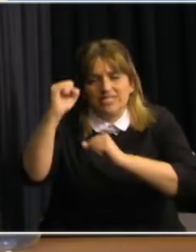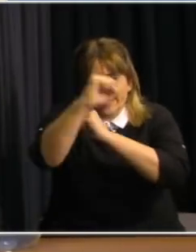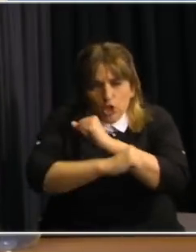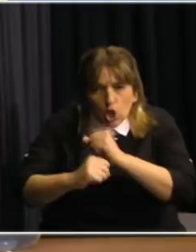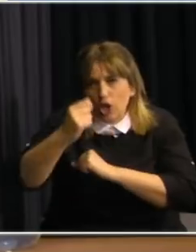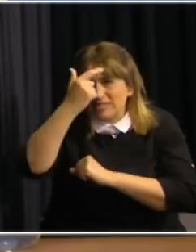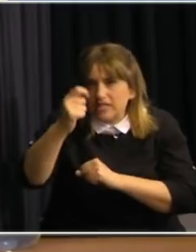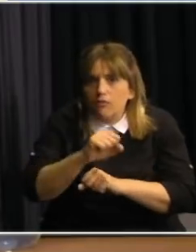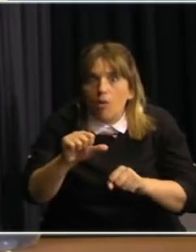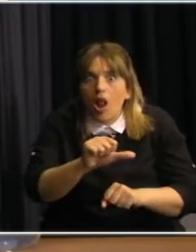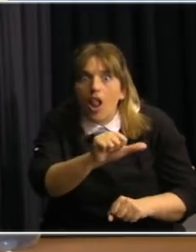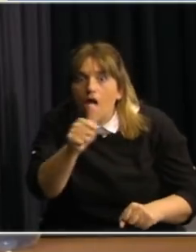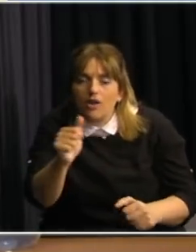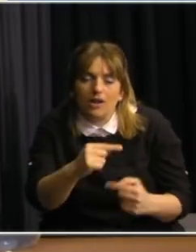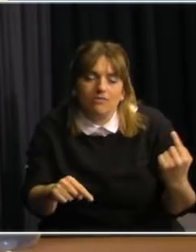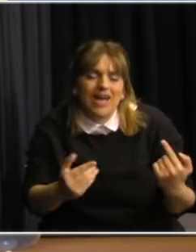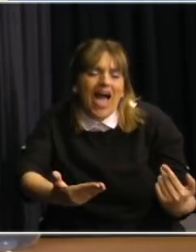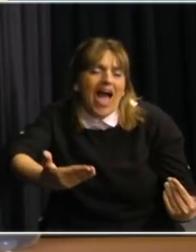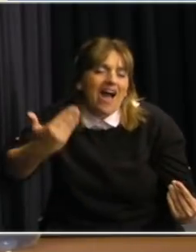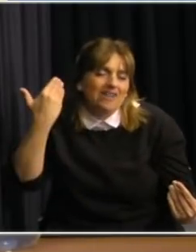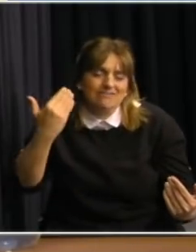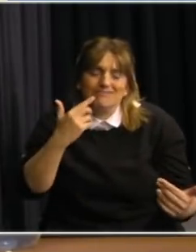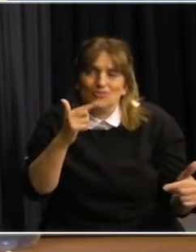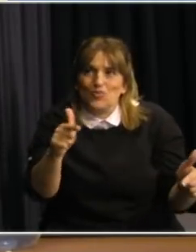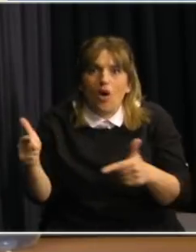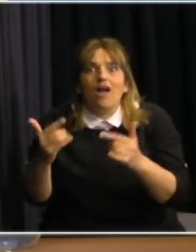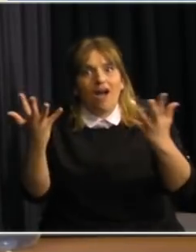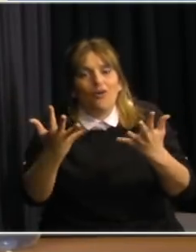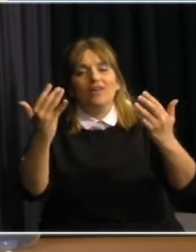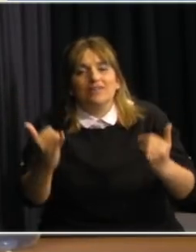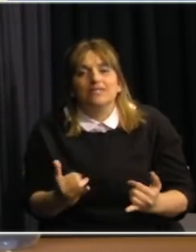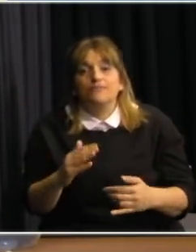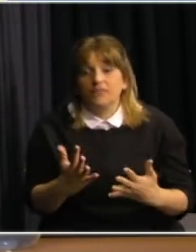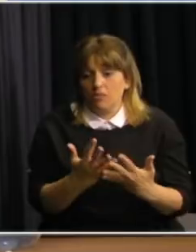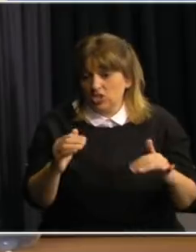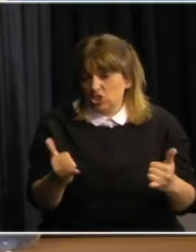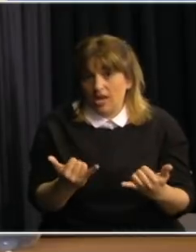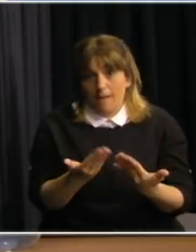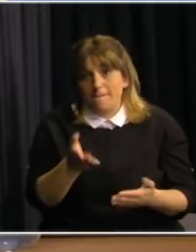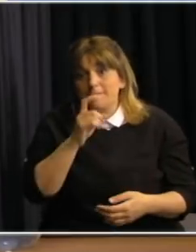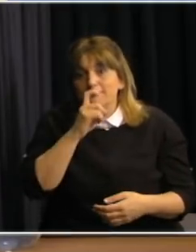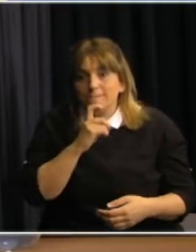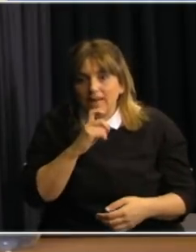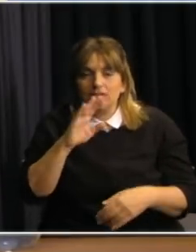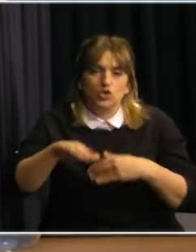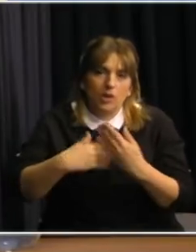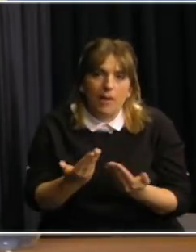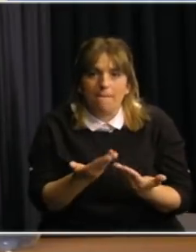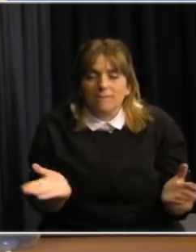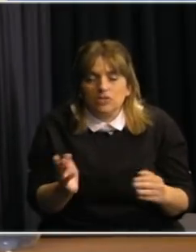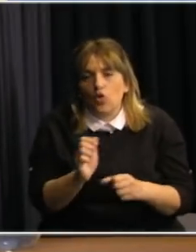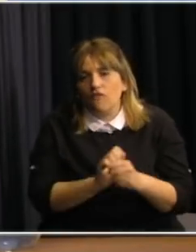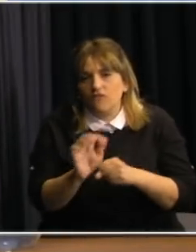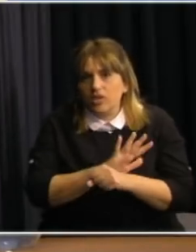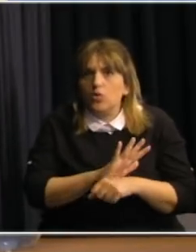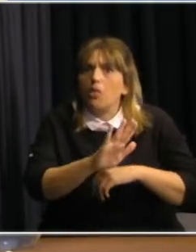acceder a logros impensados en el conocimiento de la enfermedad. Días después de la aparición de los primeros casos, se identificó el virus, luego